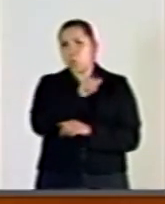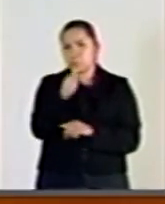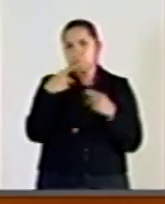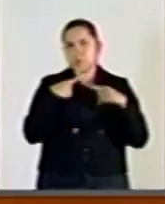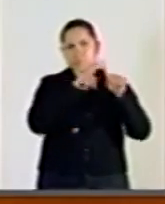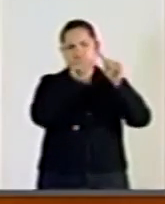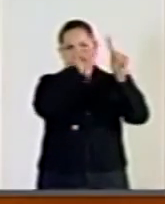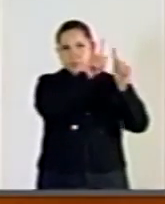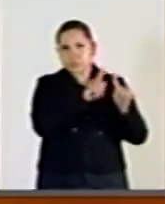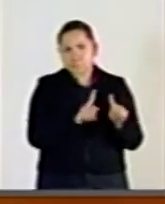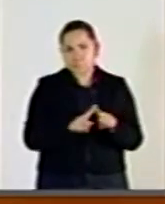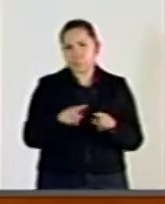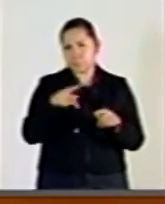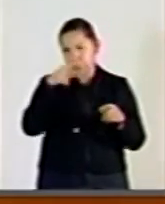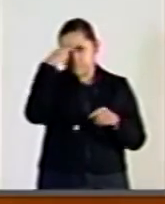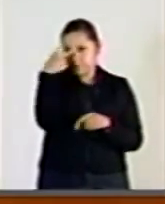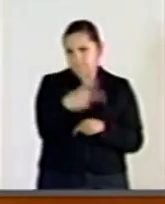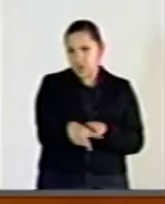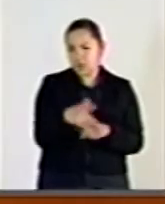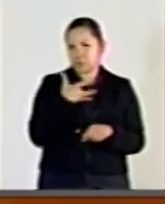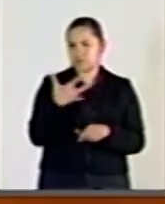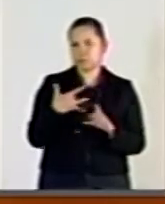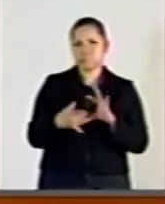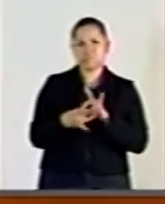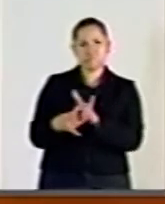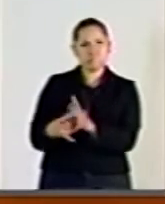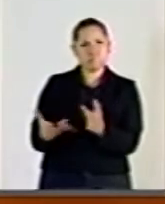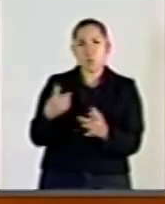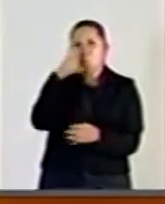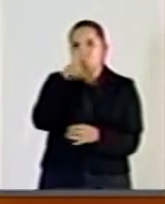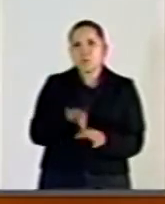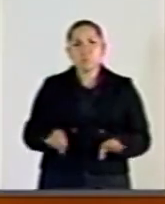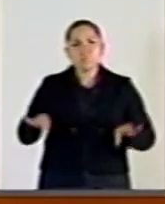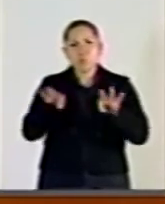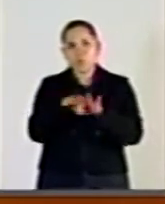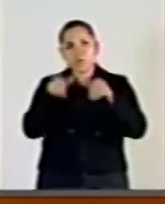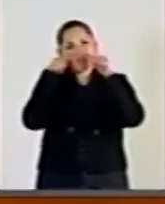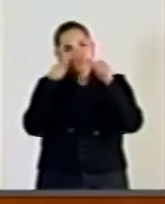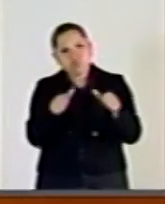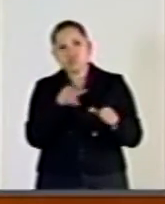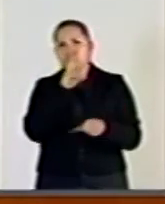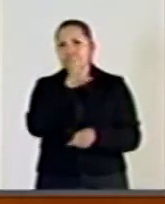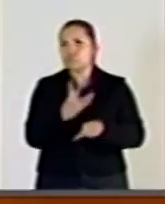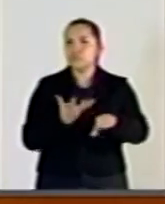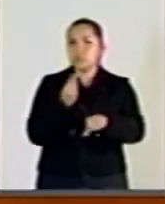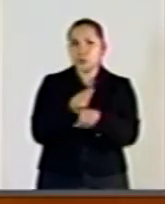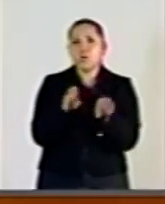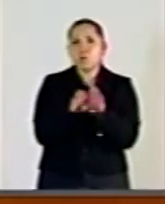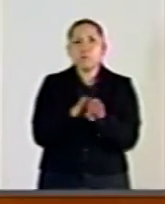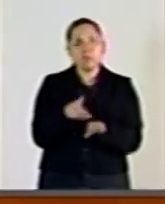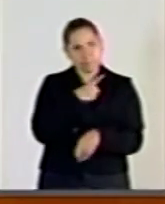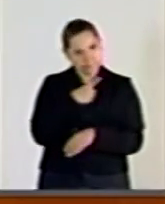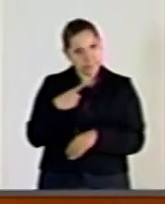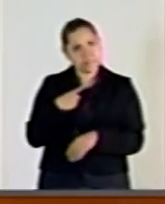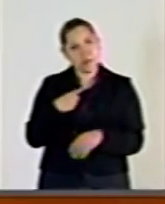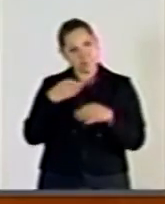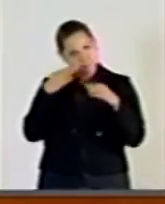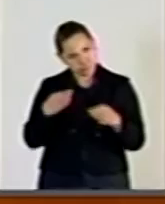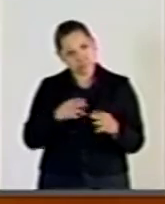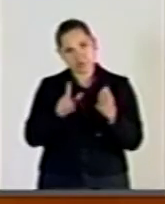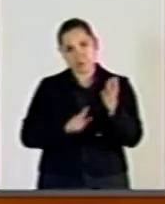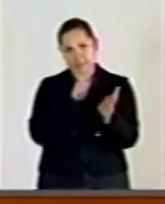tener como respuesta la justicia y la aplicación de la ley.